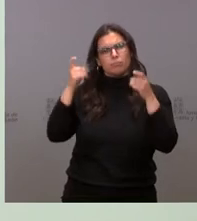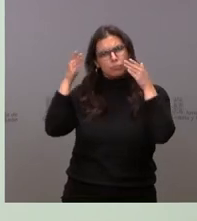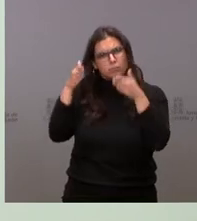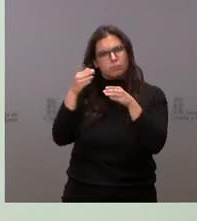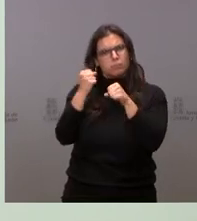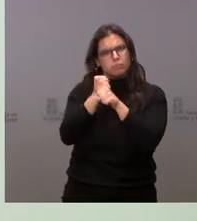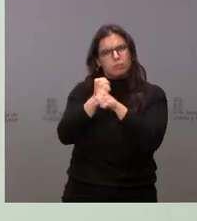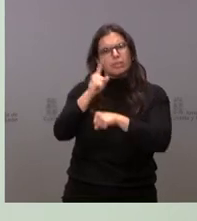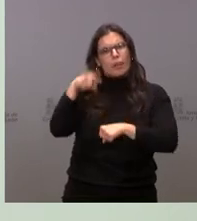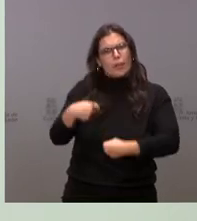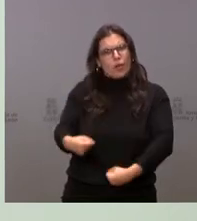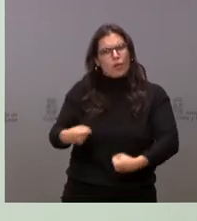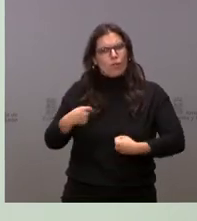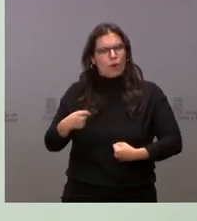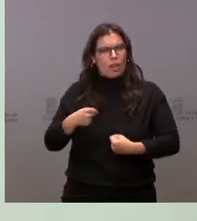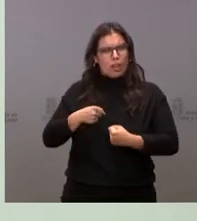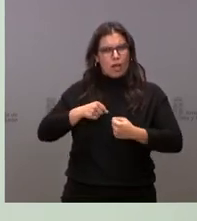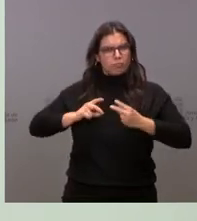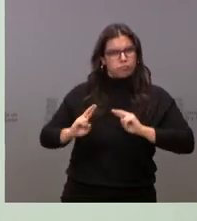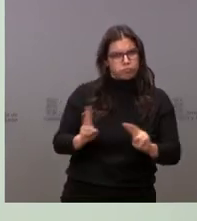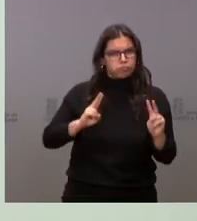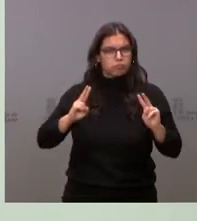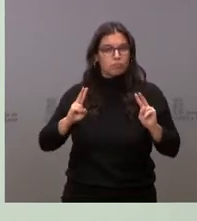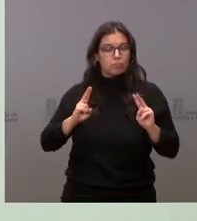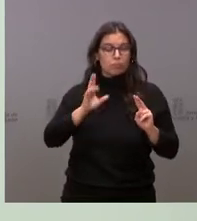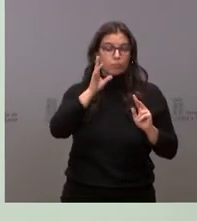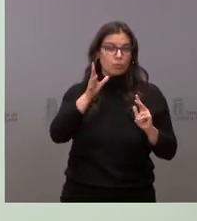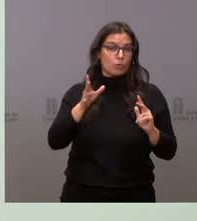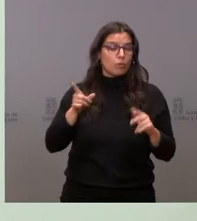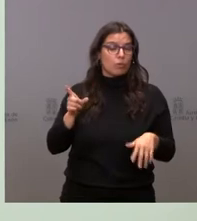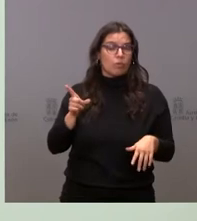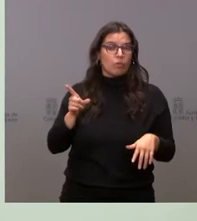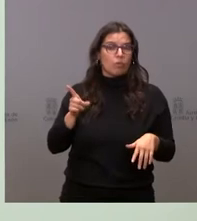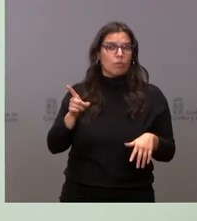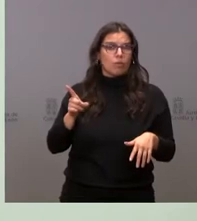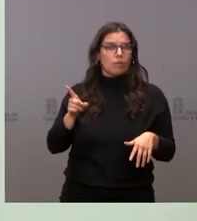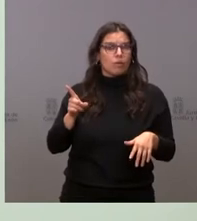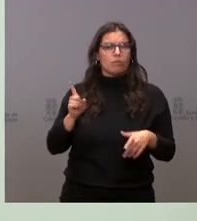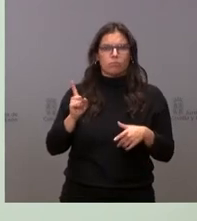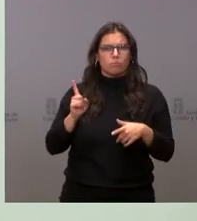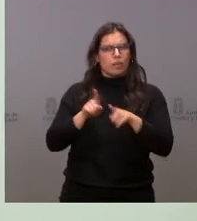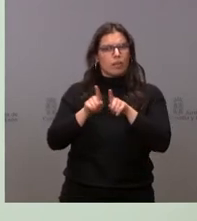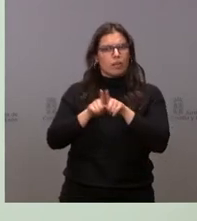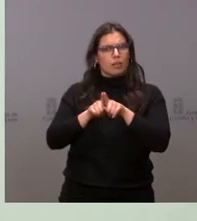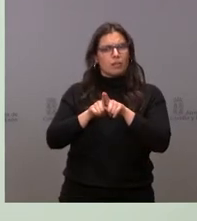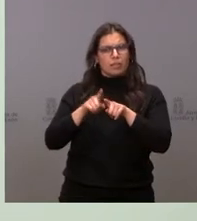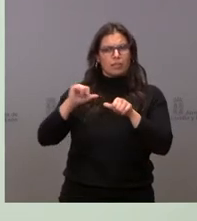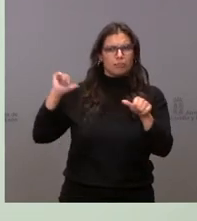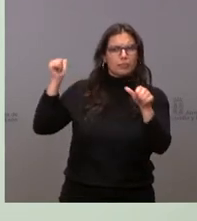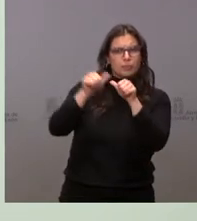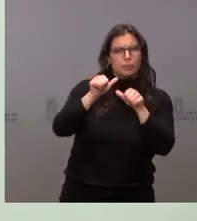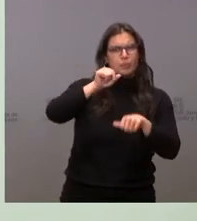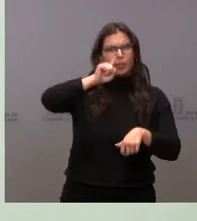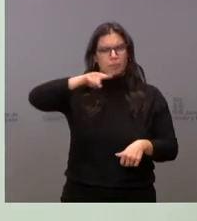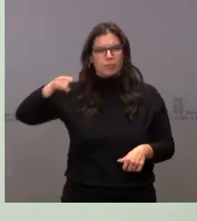por su fuerza y por su energía, que ha estado muy presente a lo largo de todos estos meses, estos